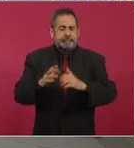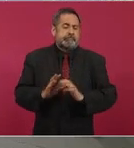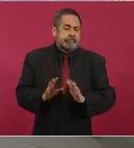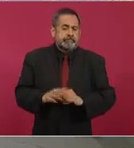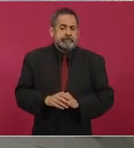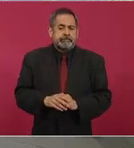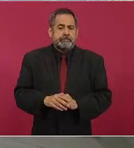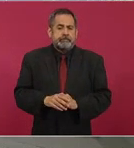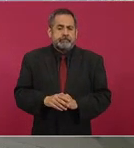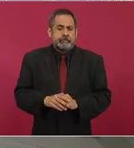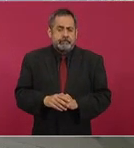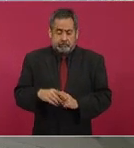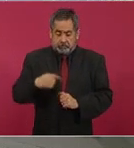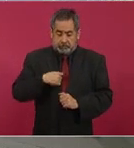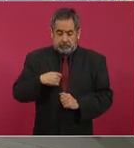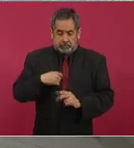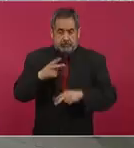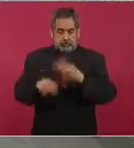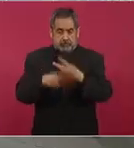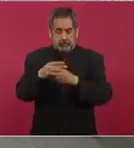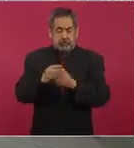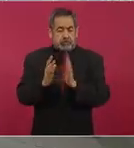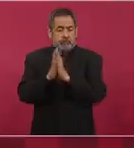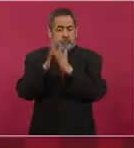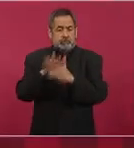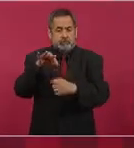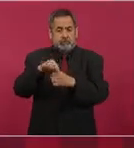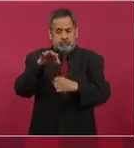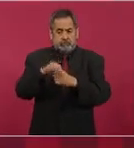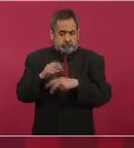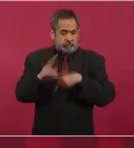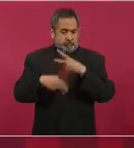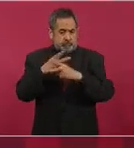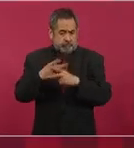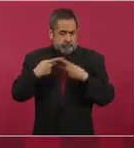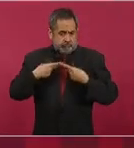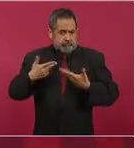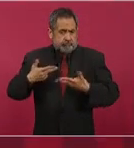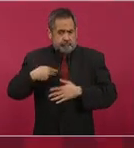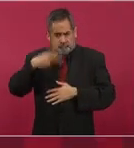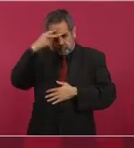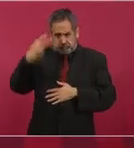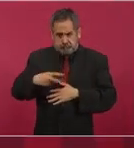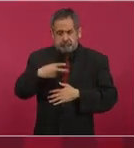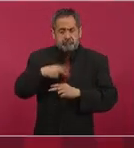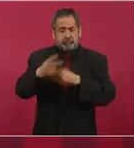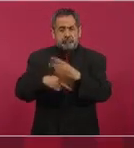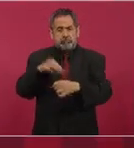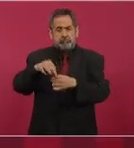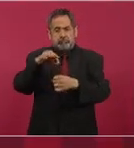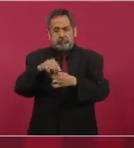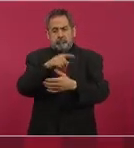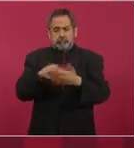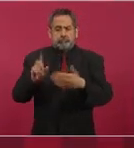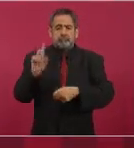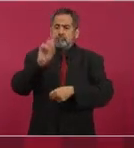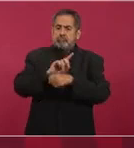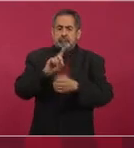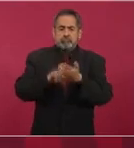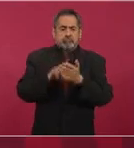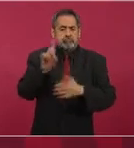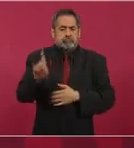voy a participar, sí, como ciudad, el domingo